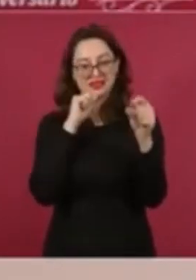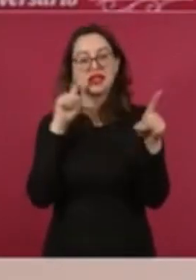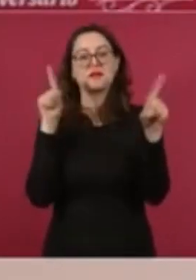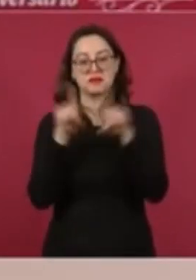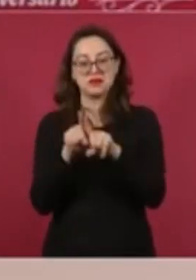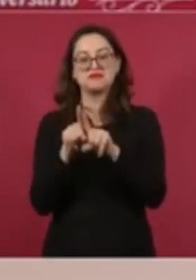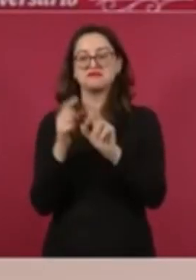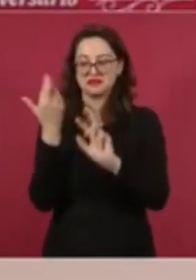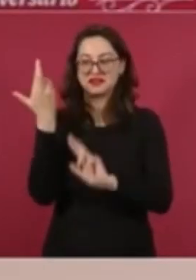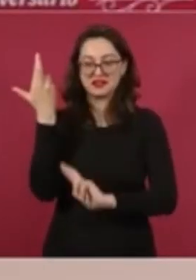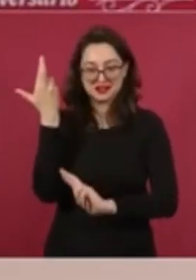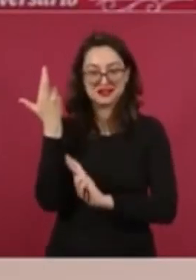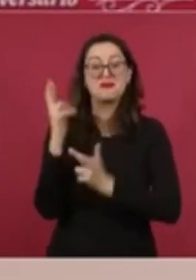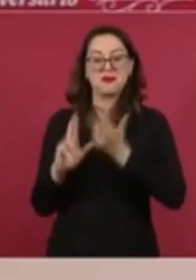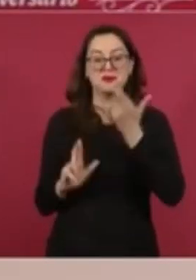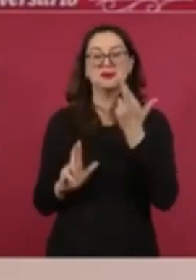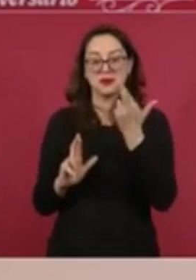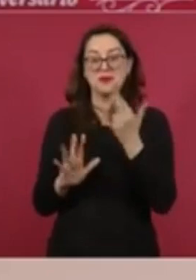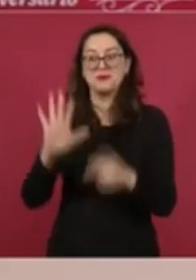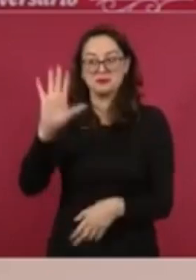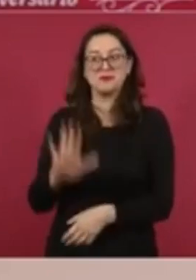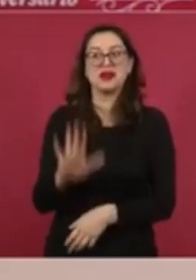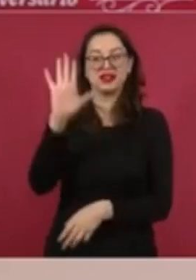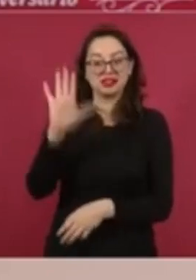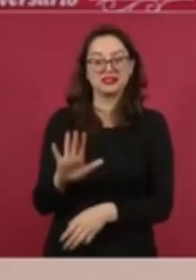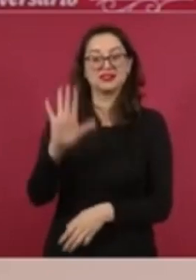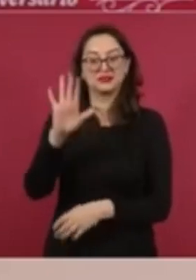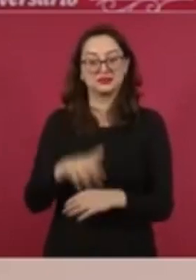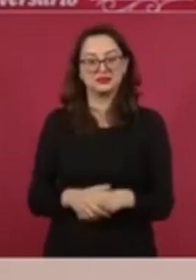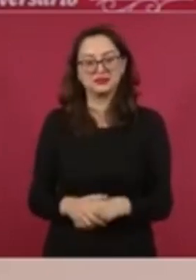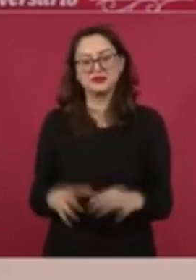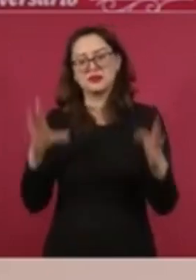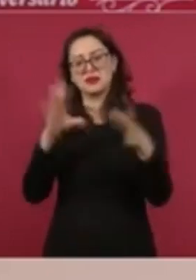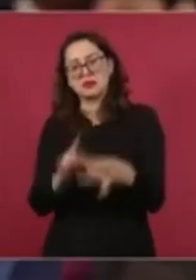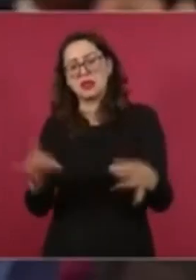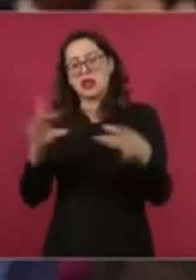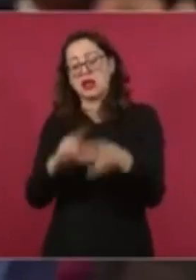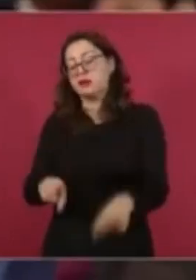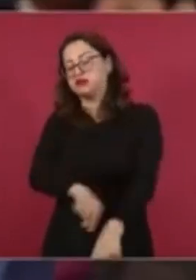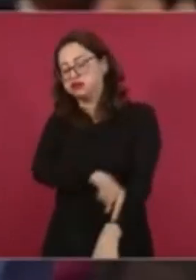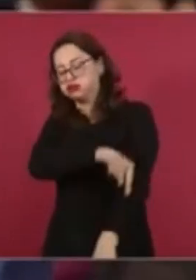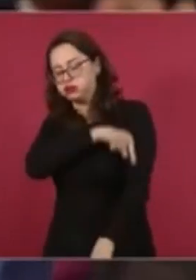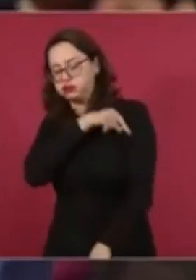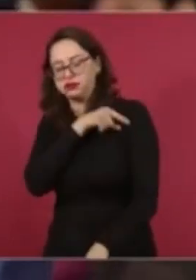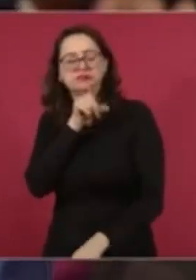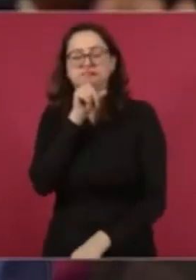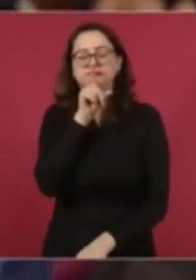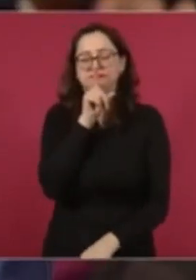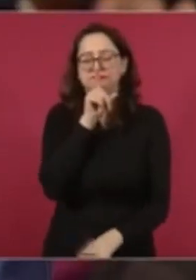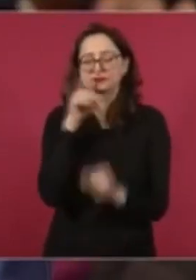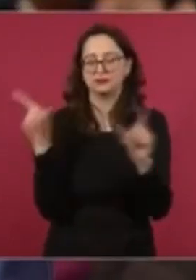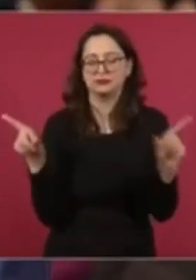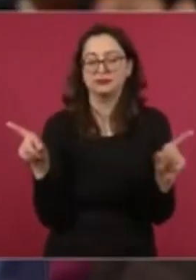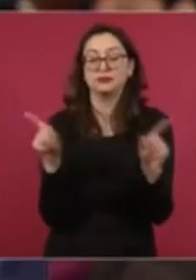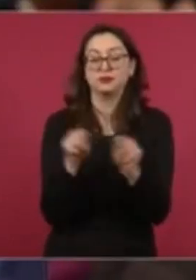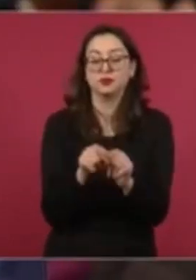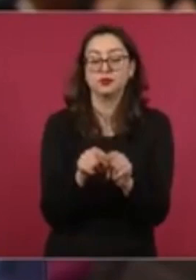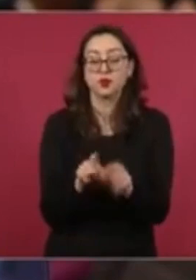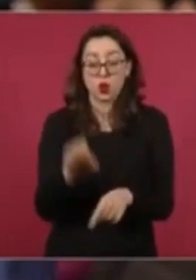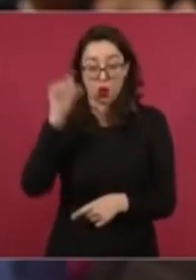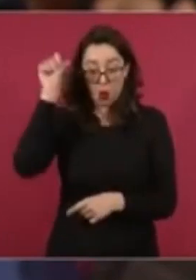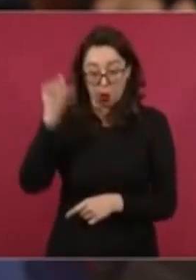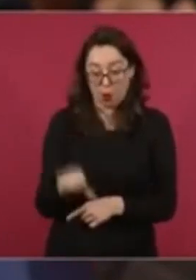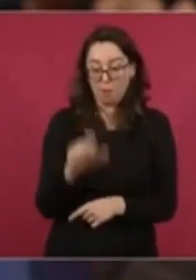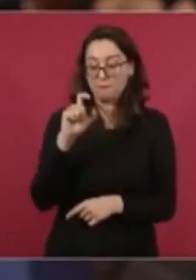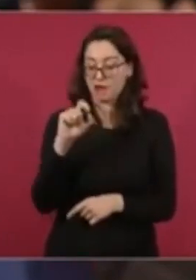llevaría tiempo argumentarlo, pero se escogió este